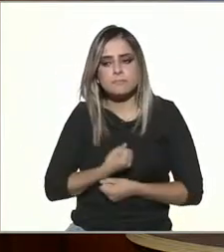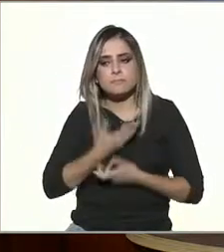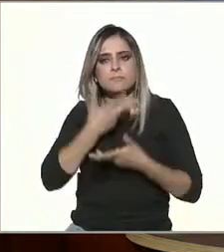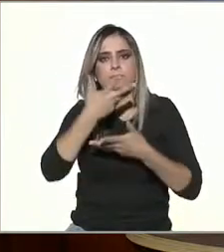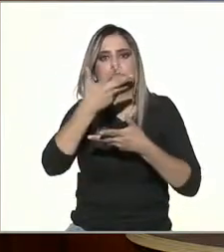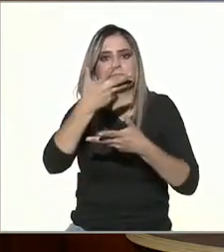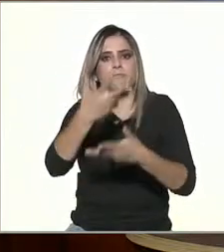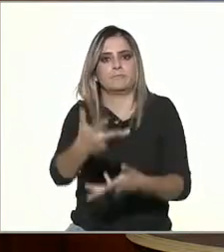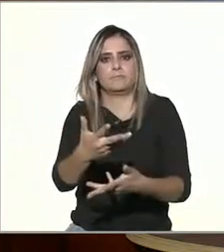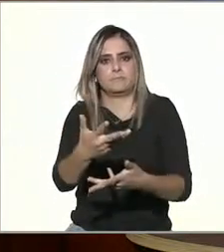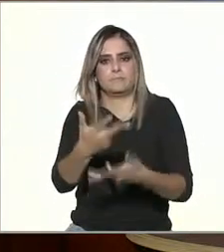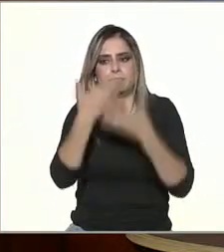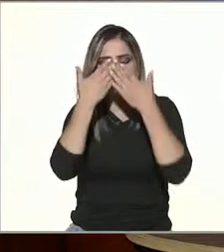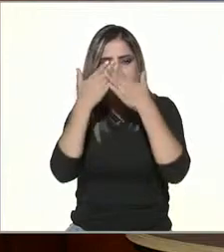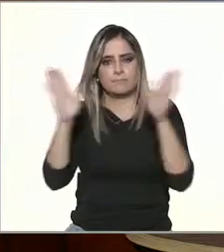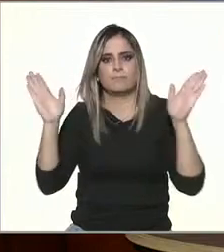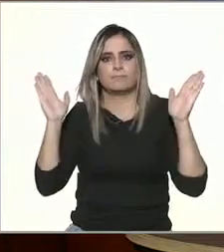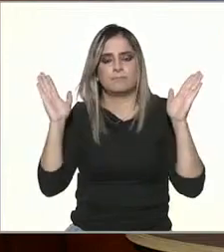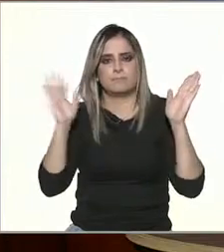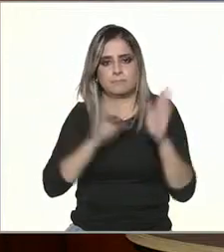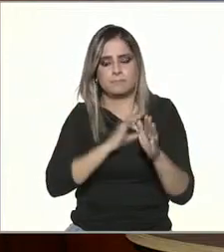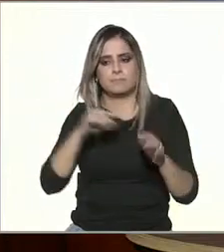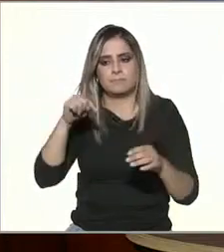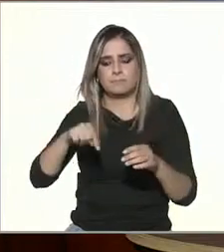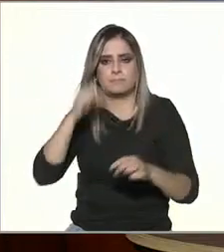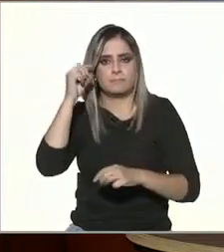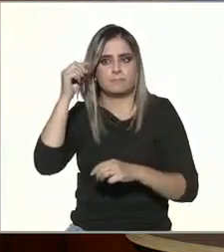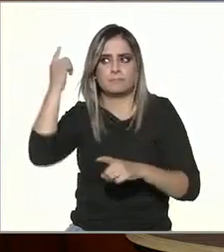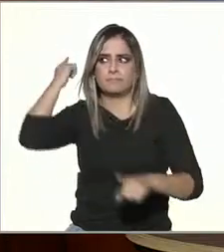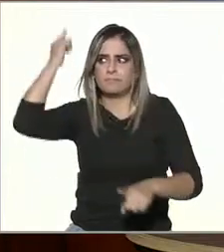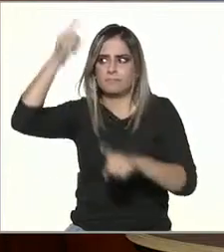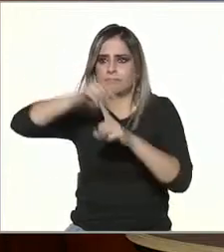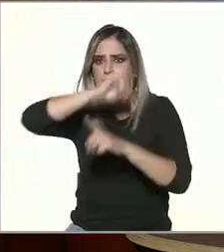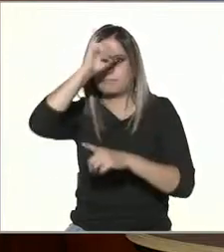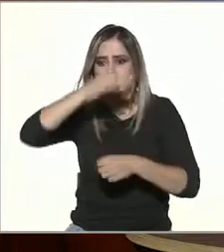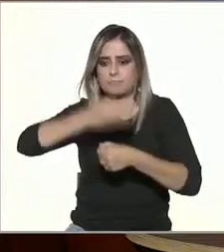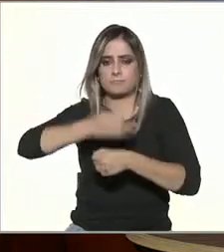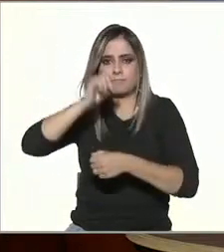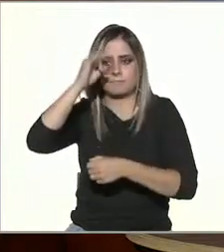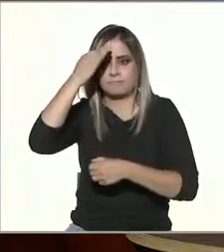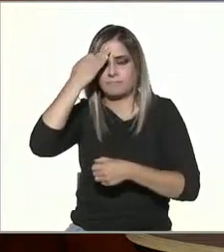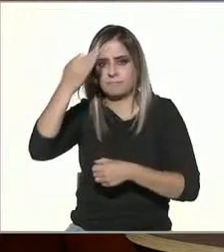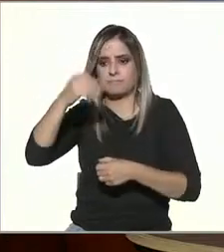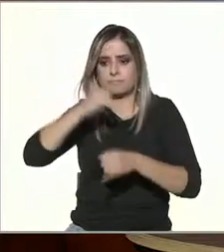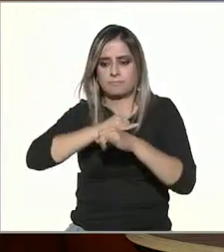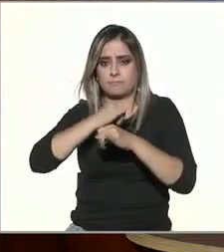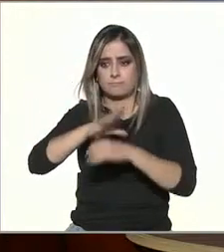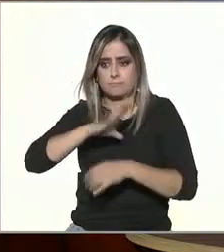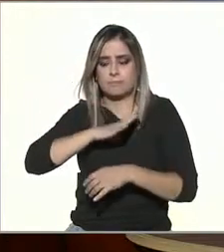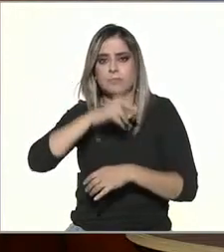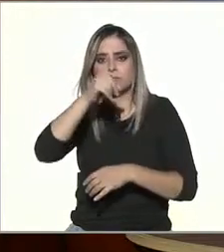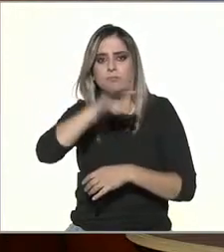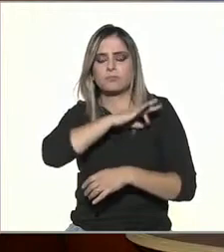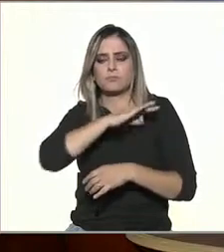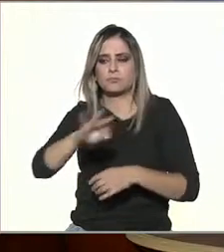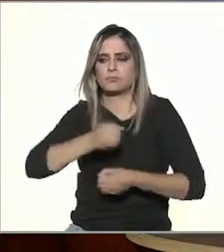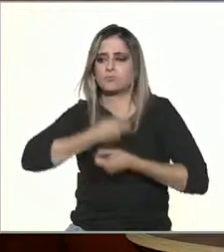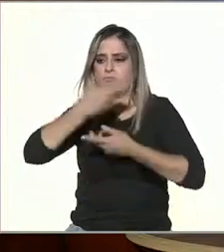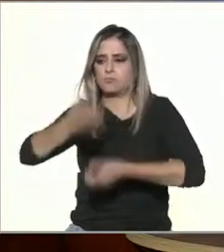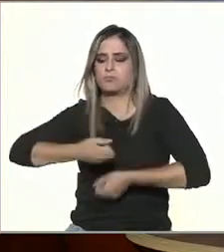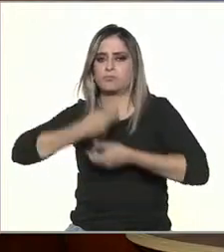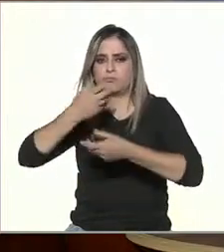pública y abiertamente es la primera vez en la historia de humanidad y con ello también vienen todos una serie de